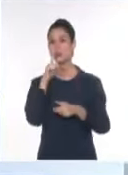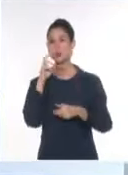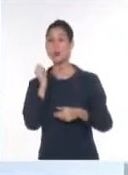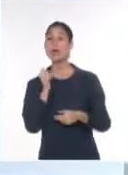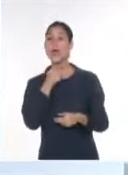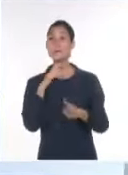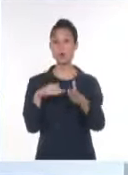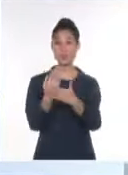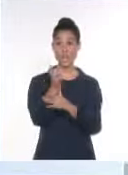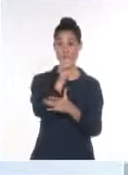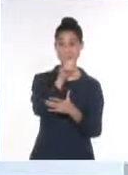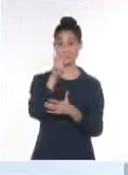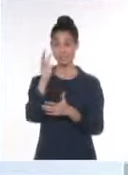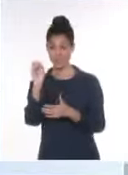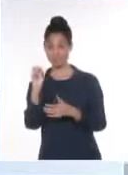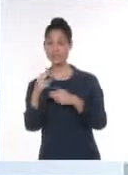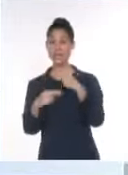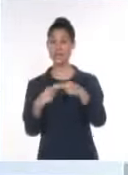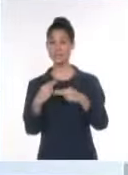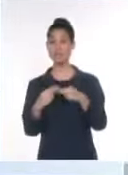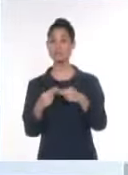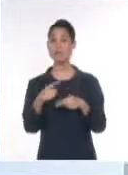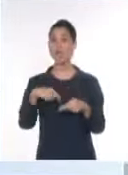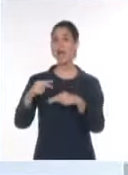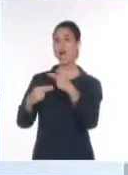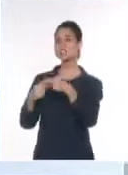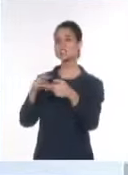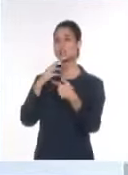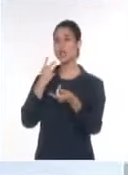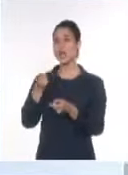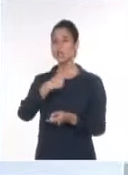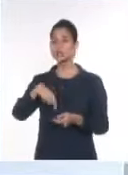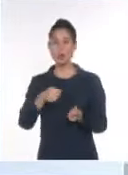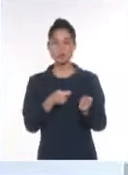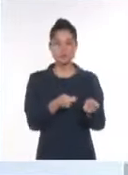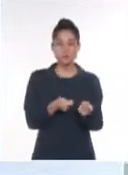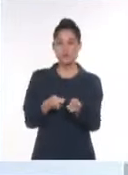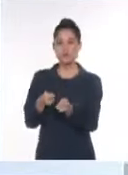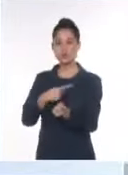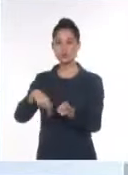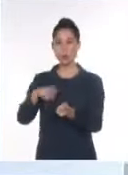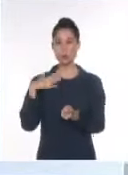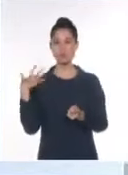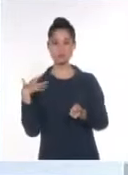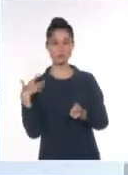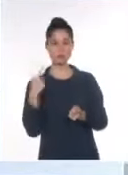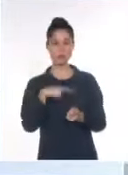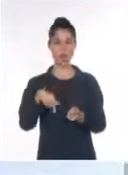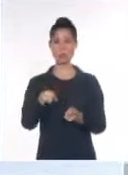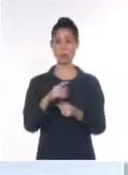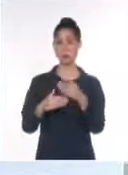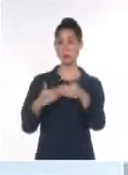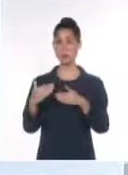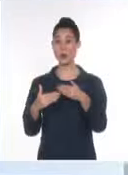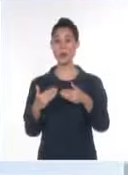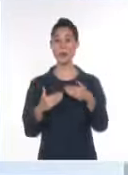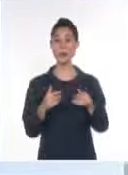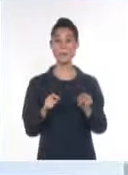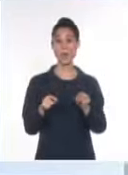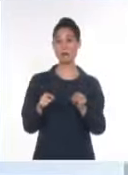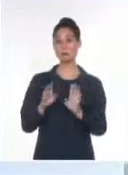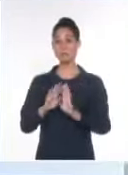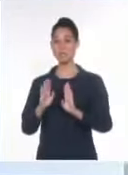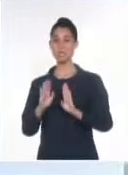crearon entonces una gran presión internacional e interna y una gran expectativa porque aseguraron tener las actas